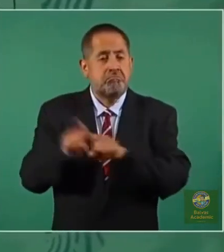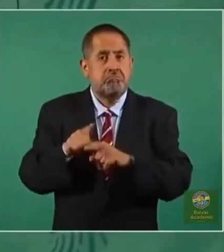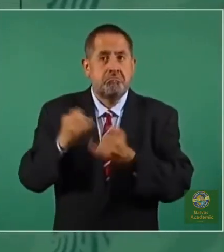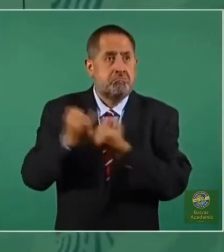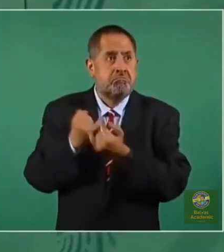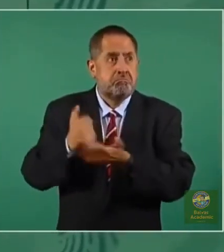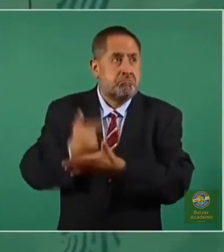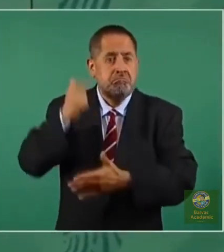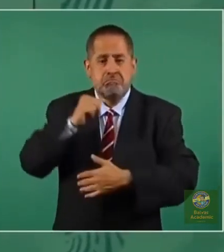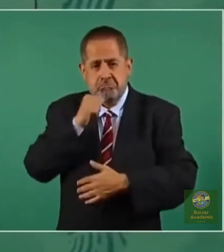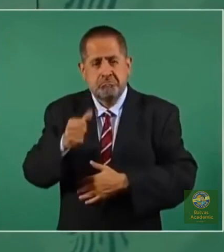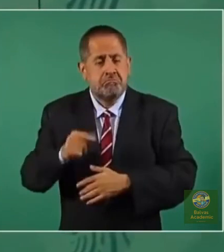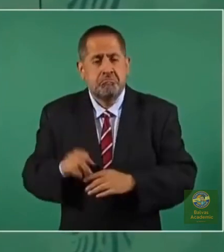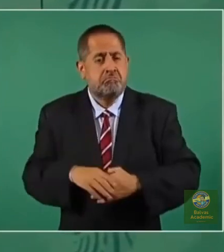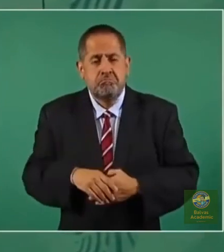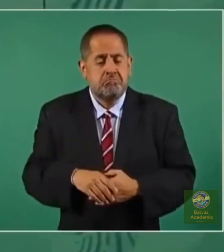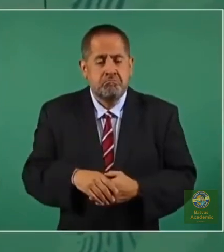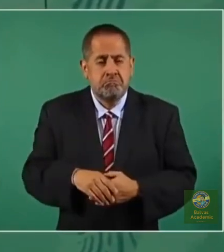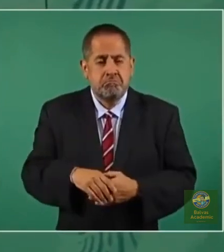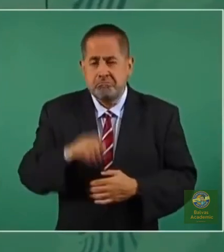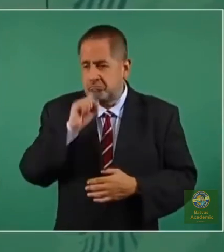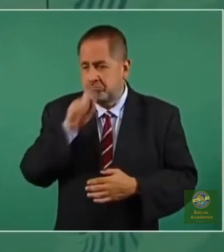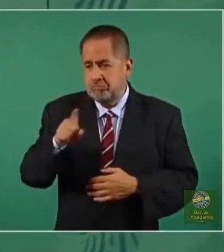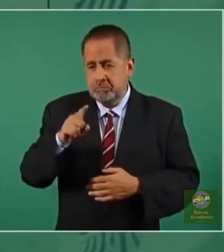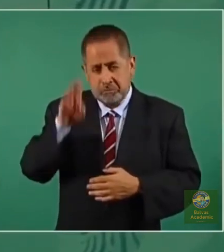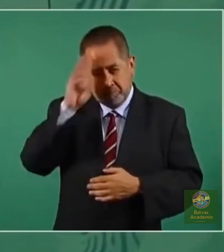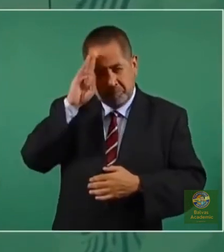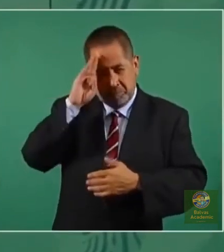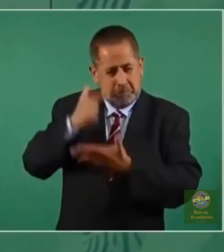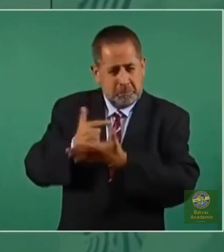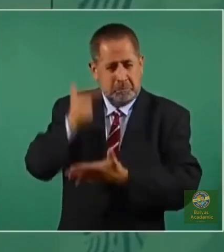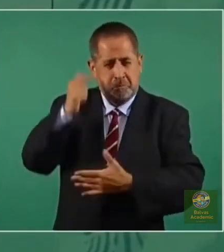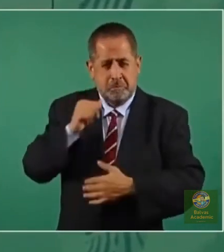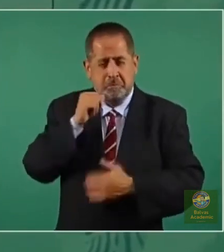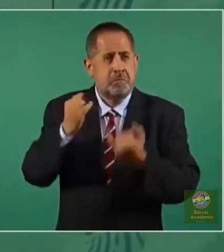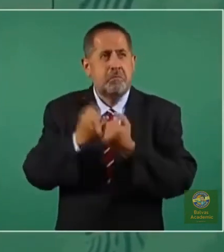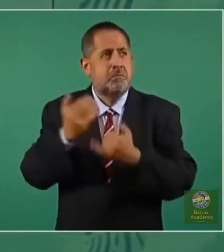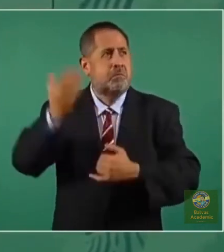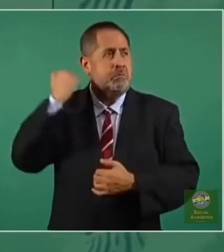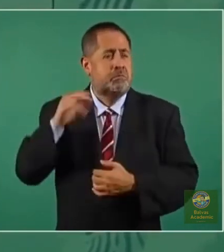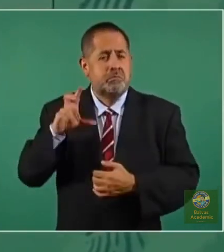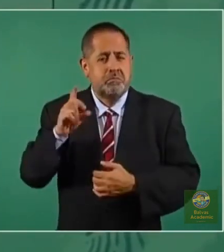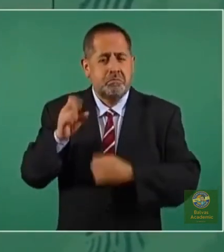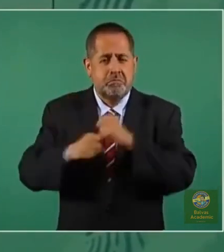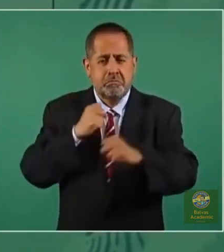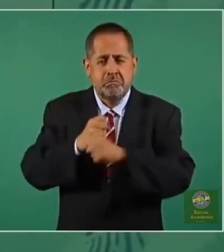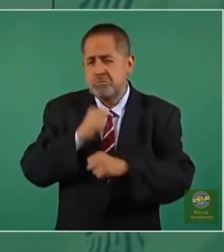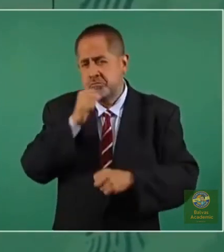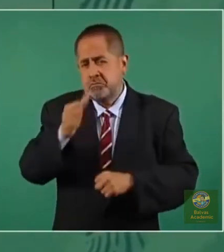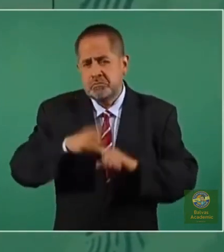forma o tan intensamente hace 30 años.